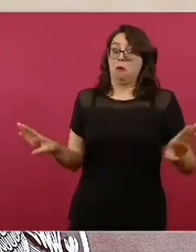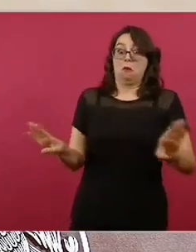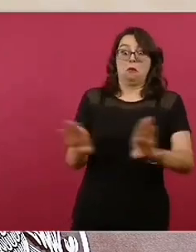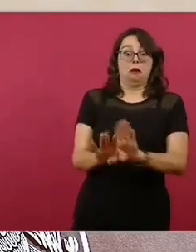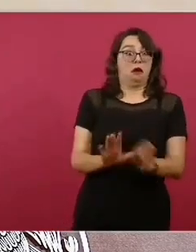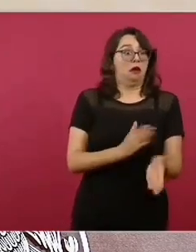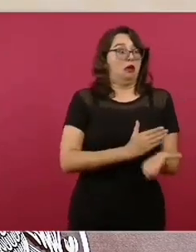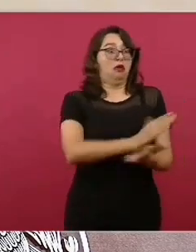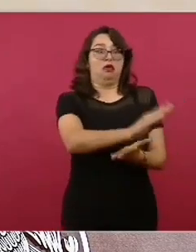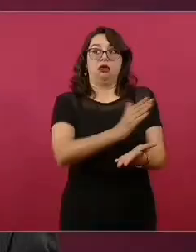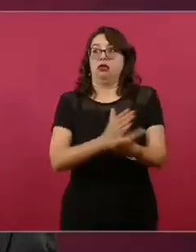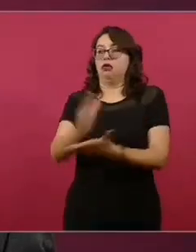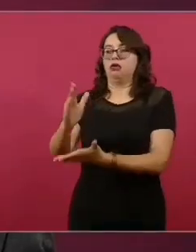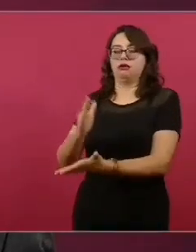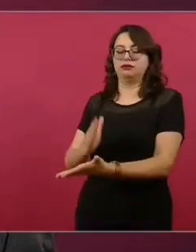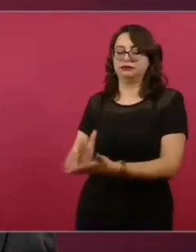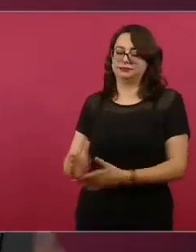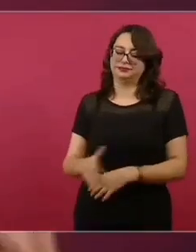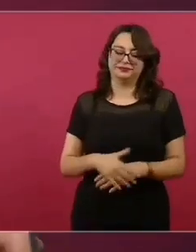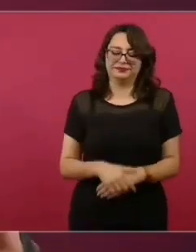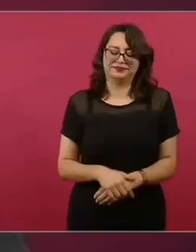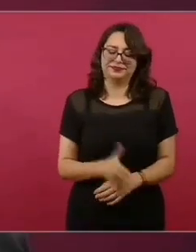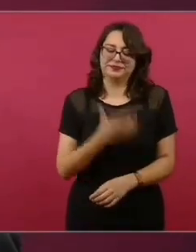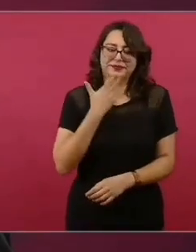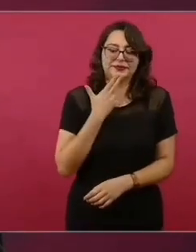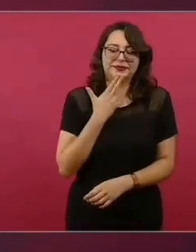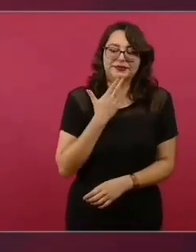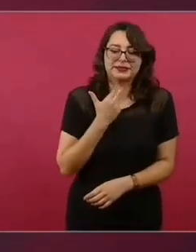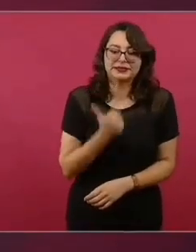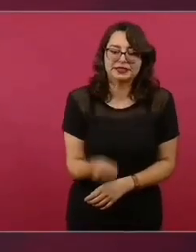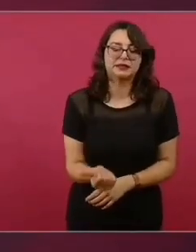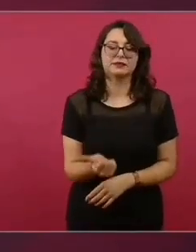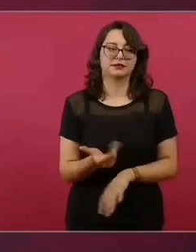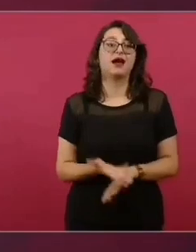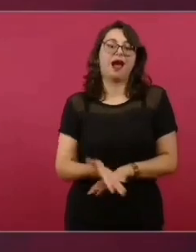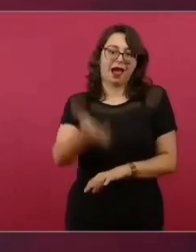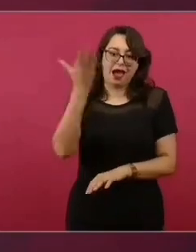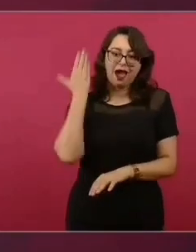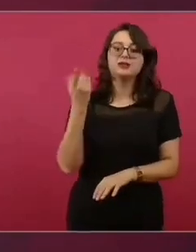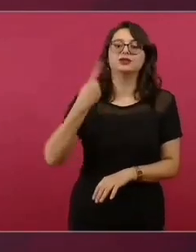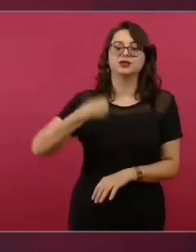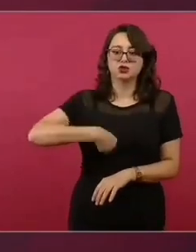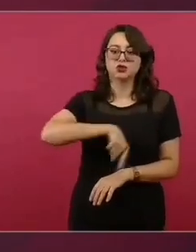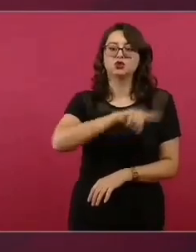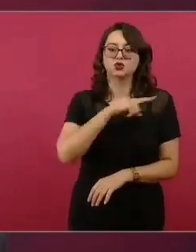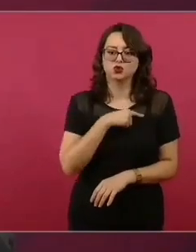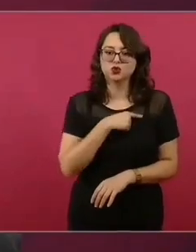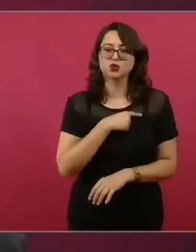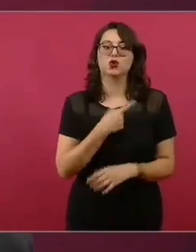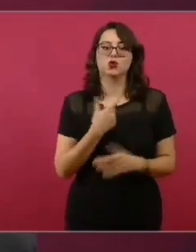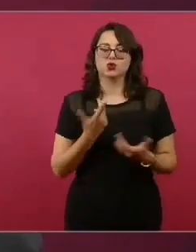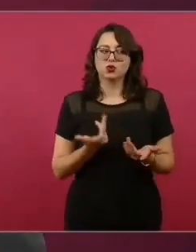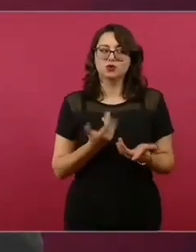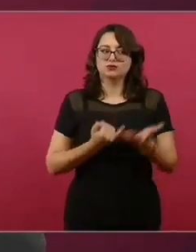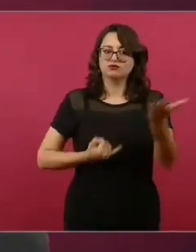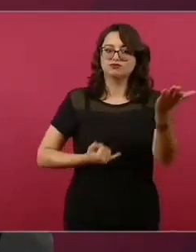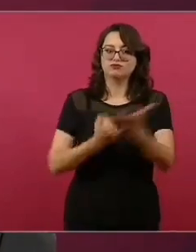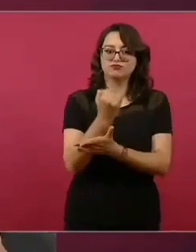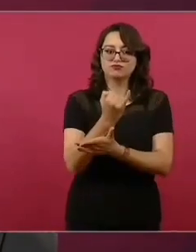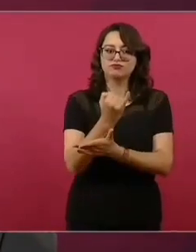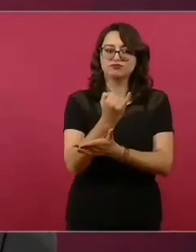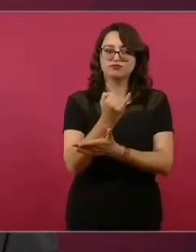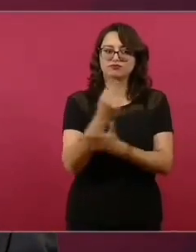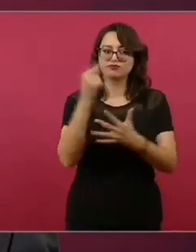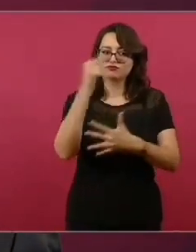sostuvo de manera muy enfática y donde también la prensa corporativa quiso levantar críticas. Hoy la OMS recomienda